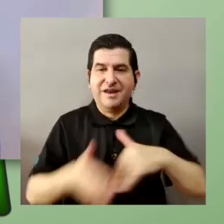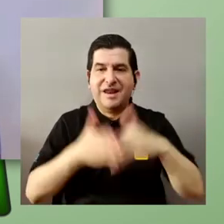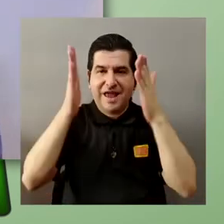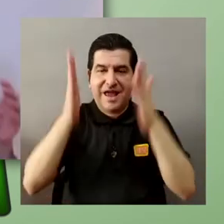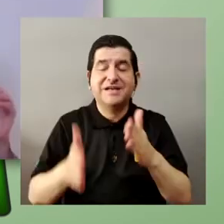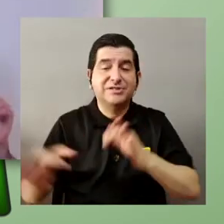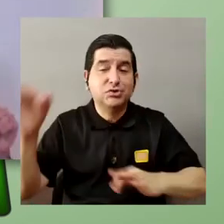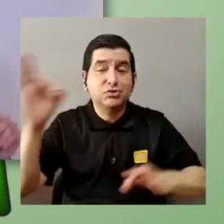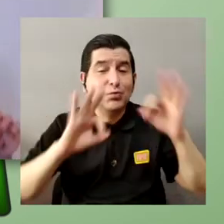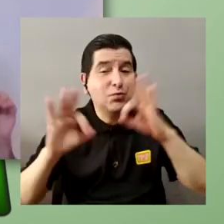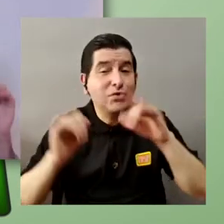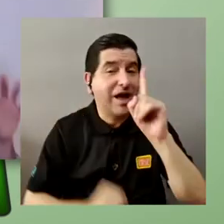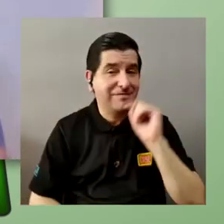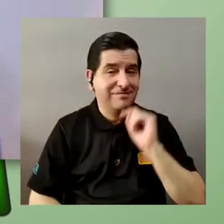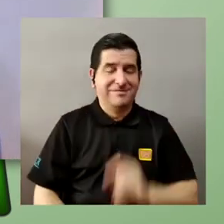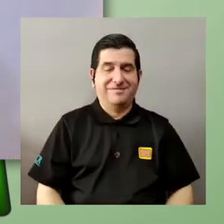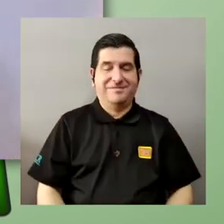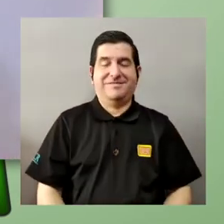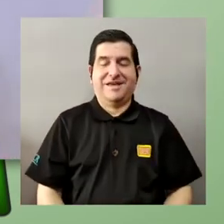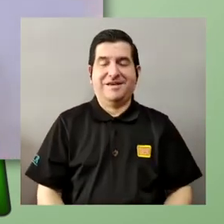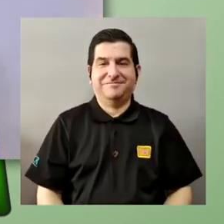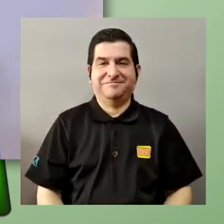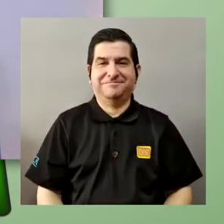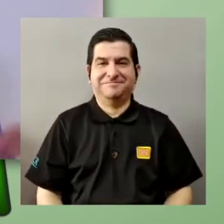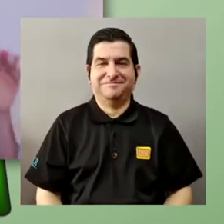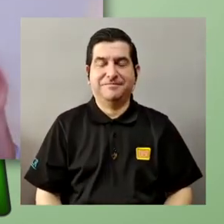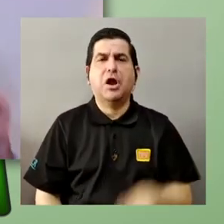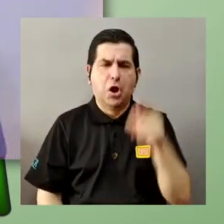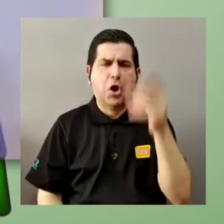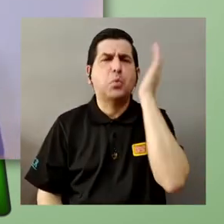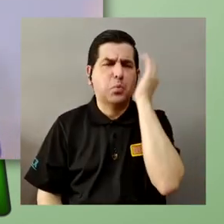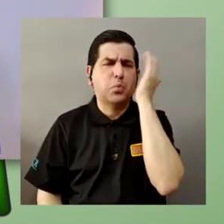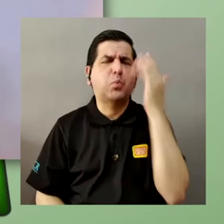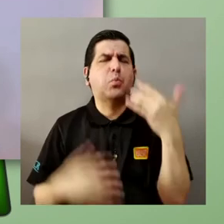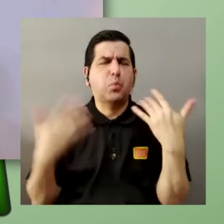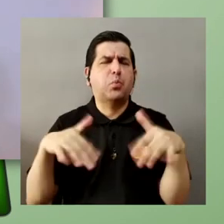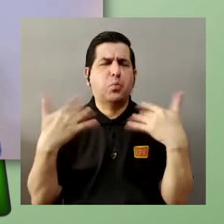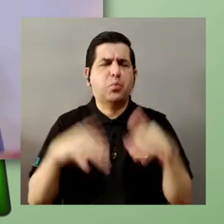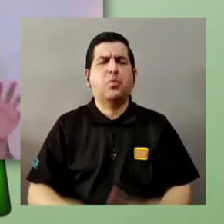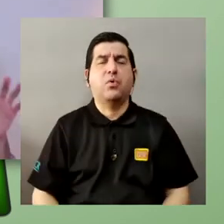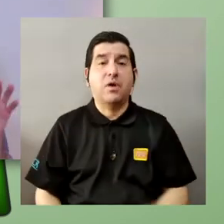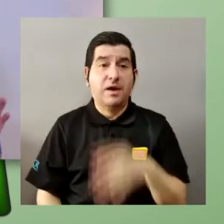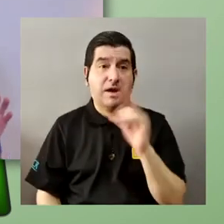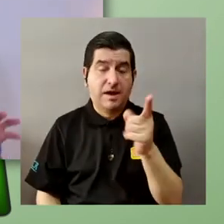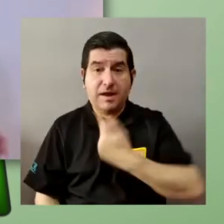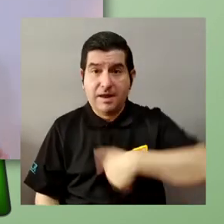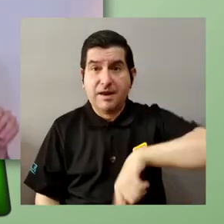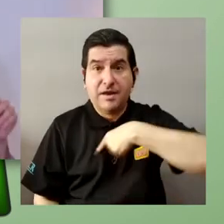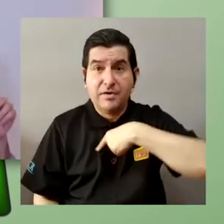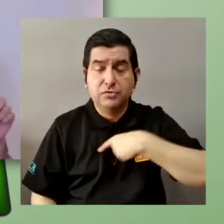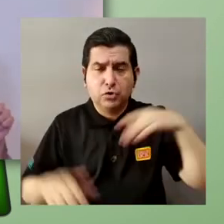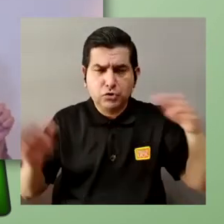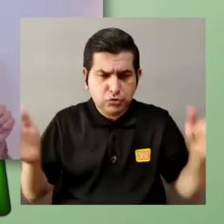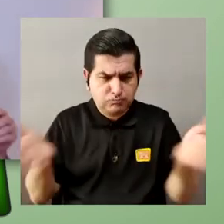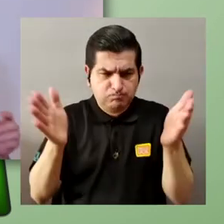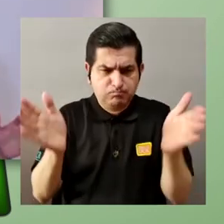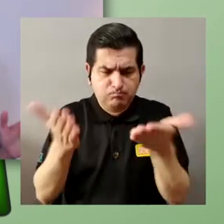ciencia estudiante físico estudiante de física con bastante conocimiento que nos ha